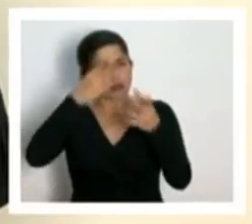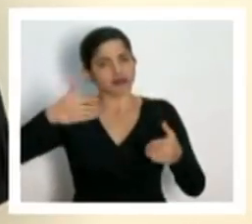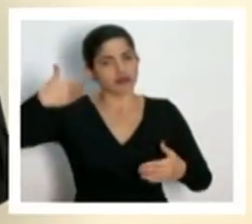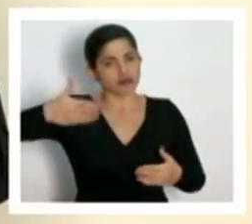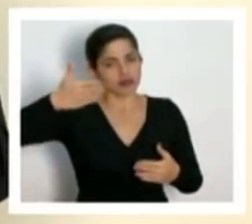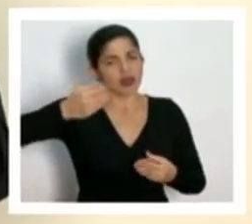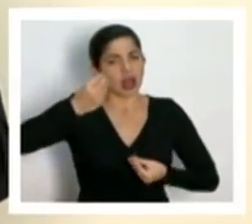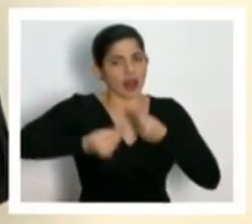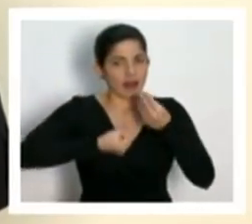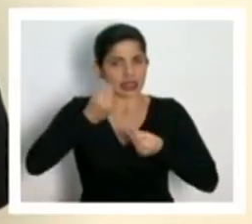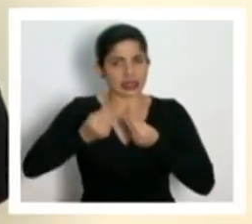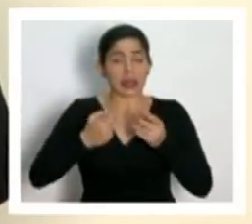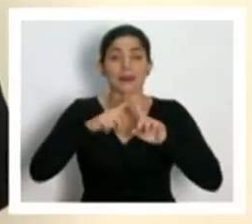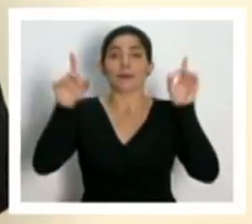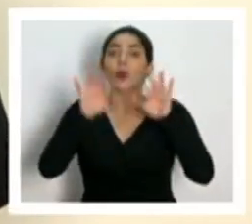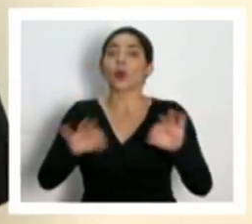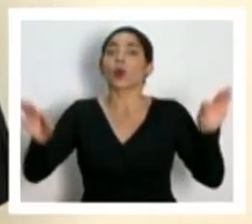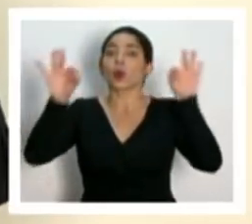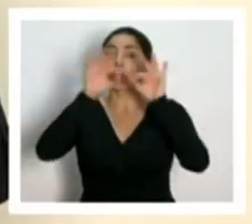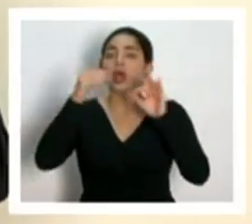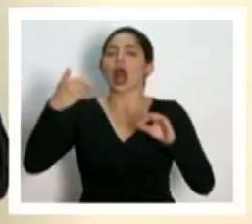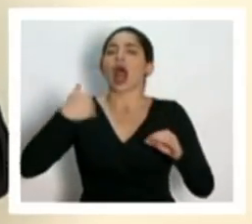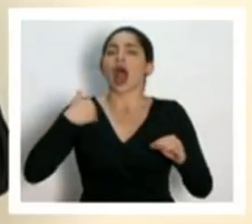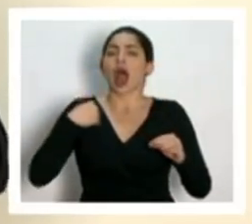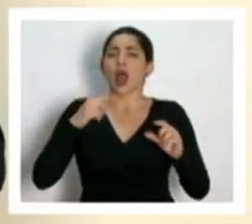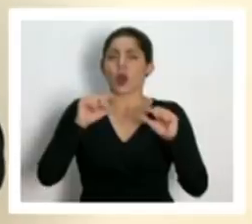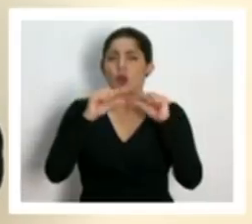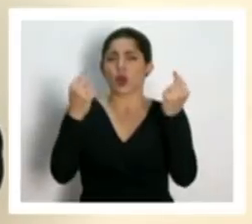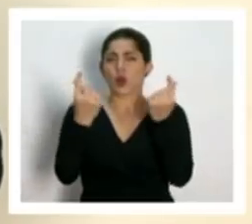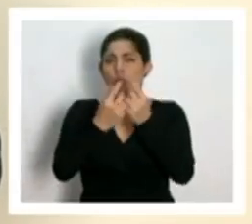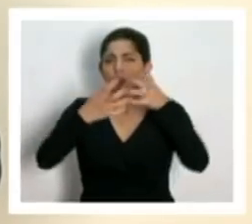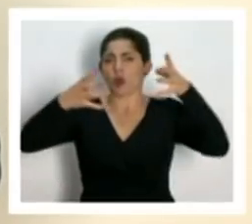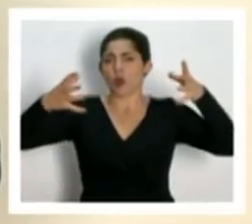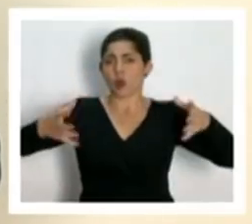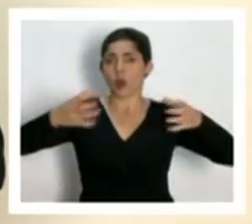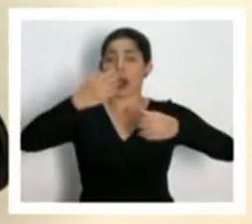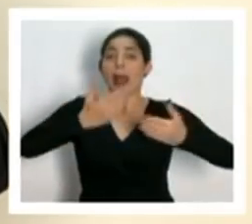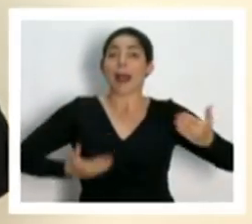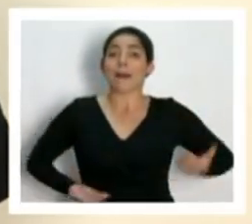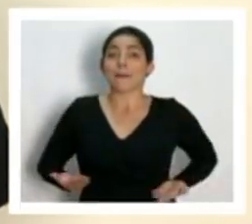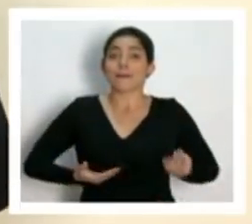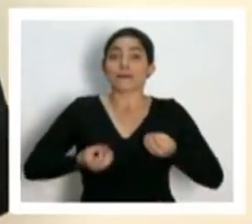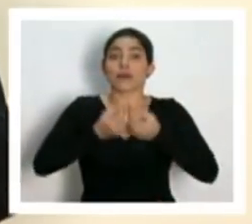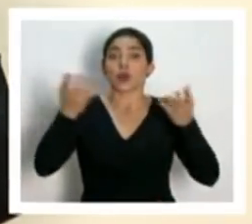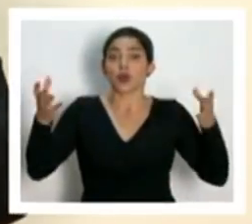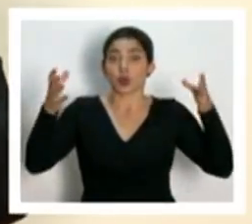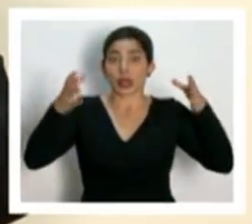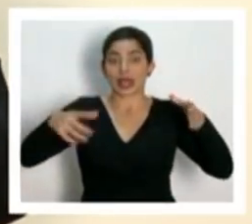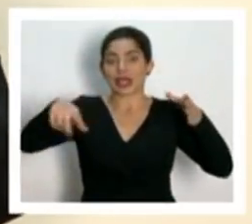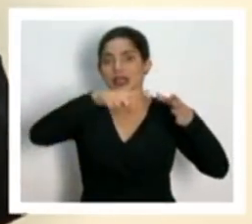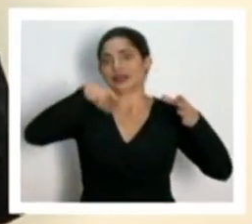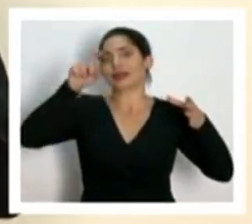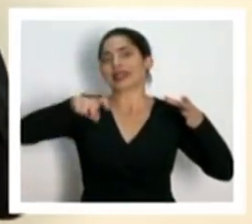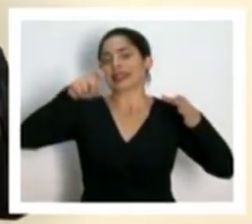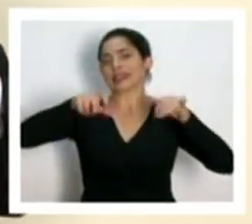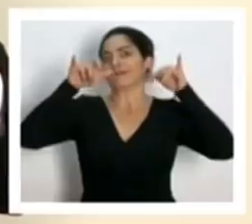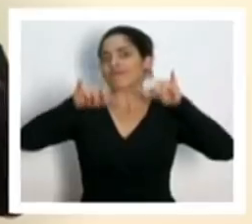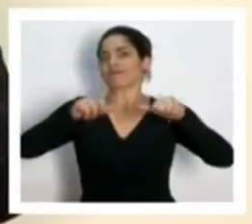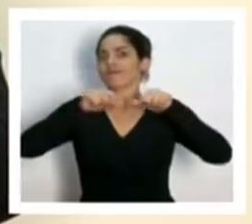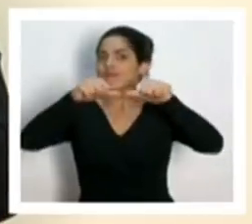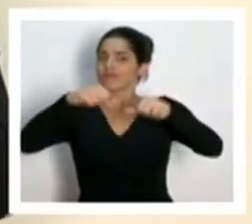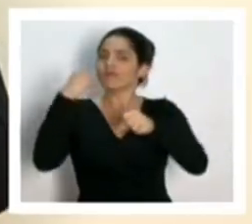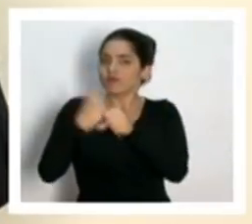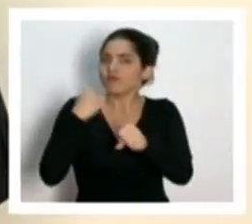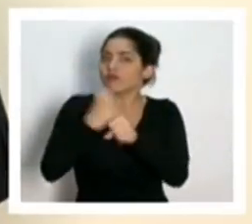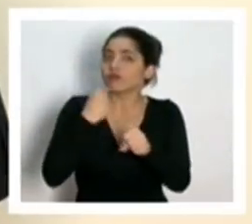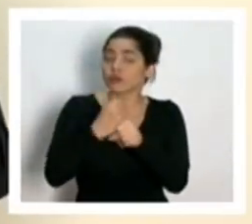pero muy importante decir hay una franja muy importante de funcionarios públicos que necesitamos que hoy estén en esa primera línea de